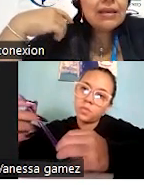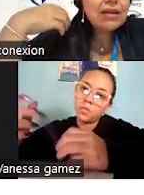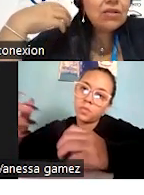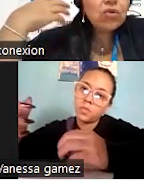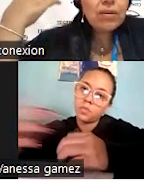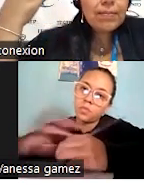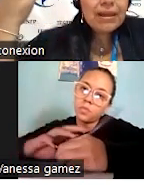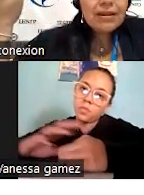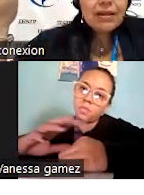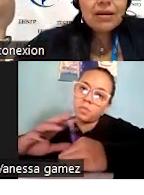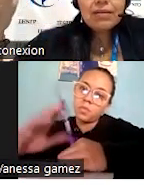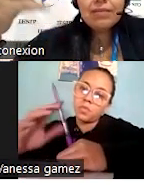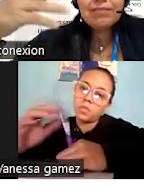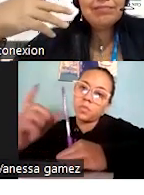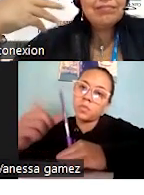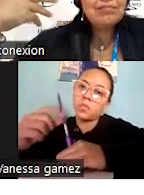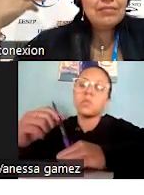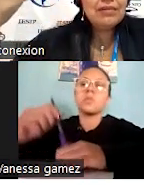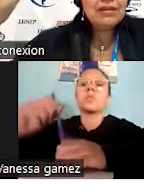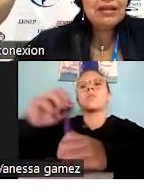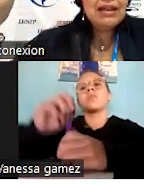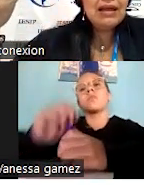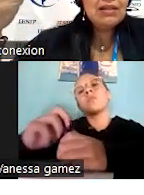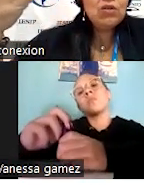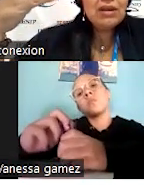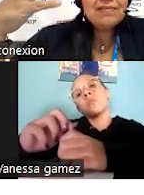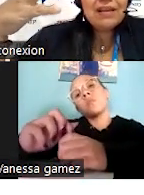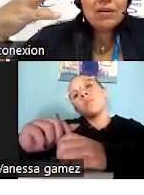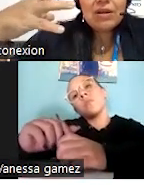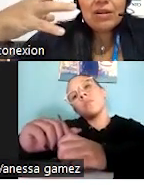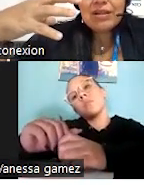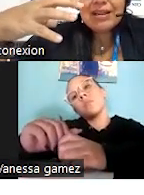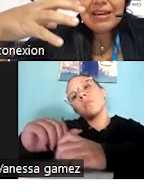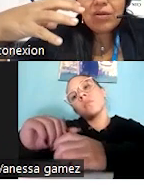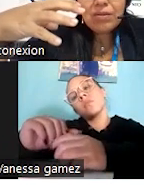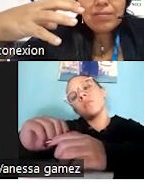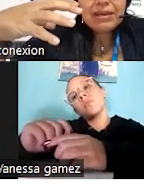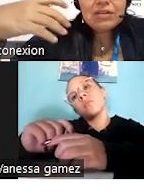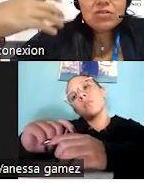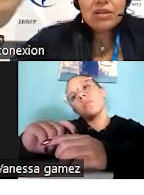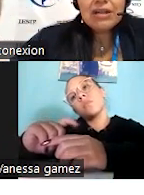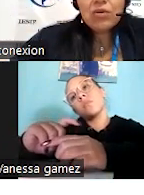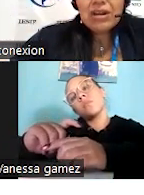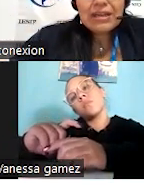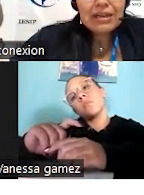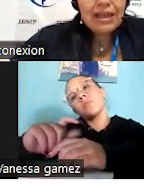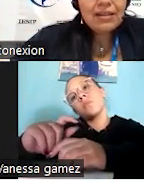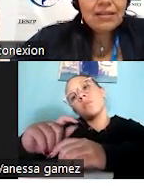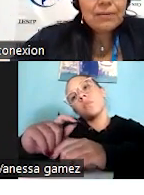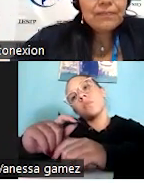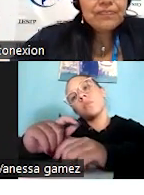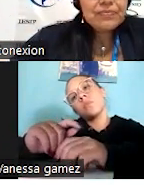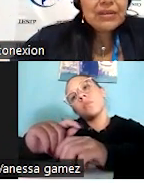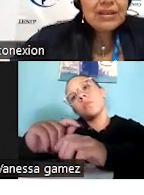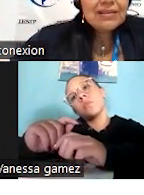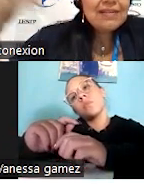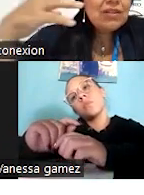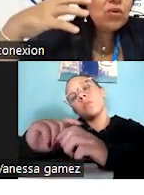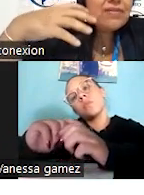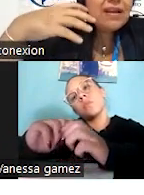Y todo depende del grado de implicación con el cliente.